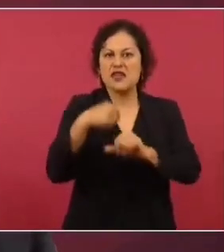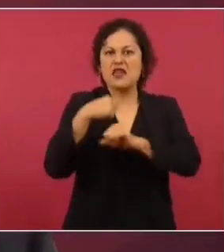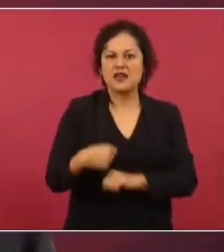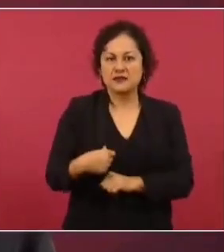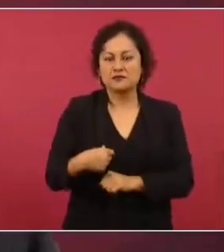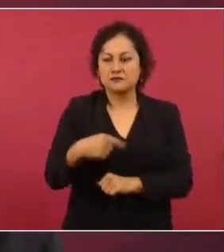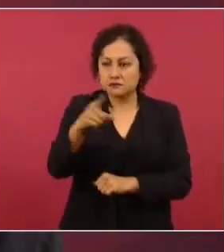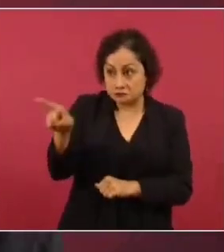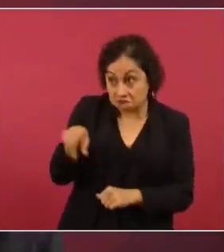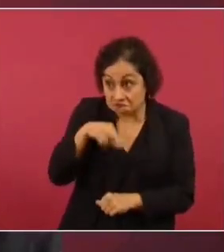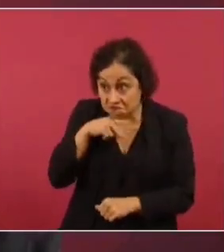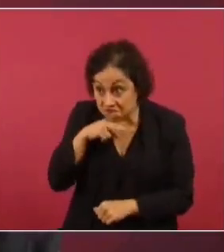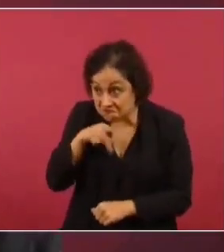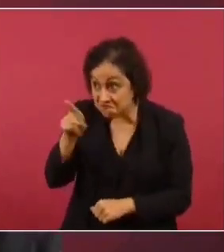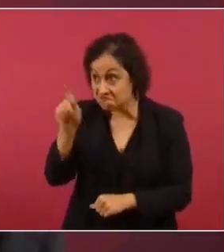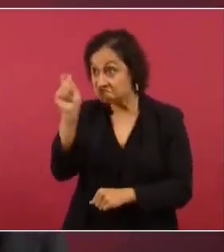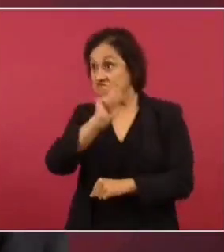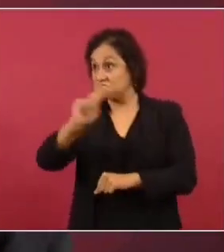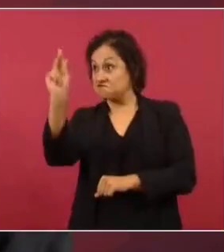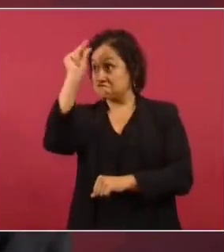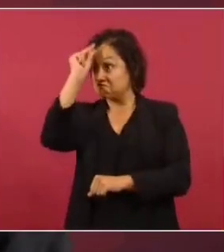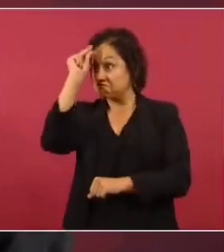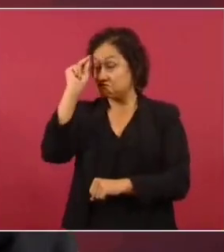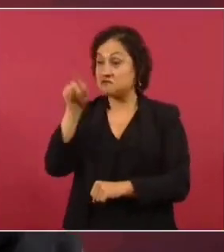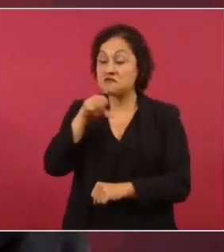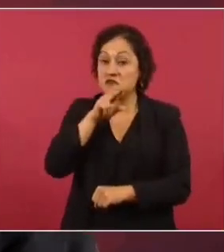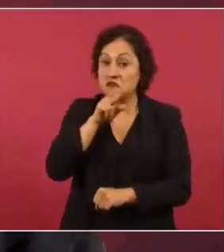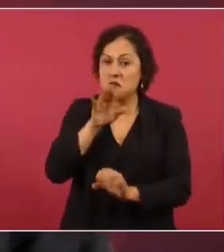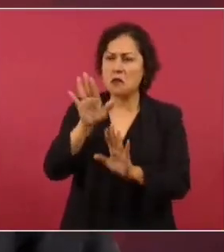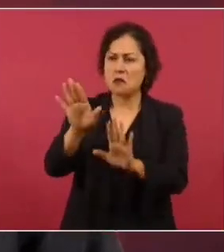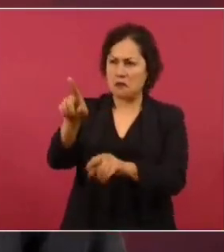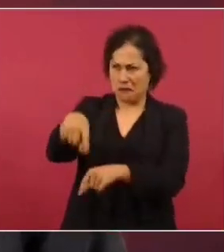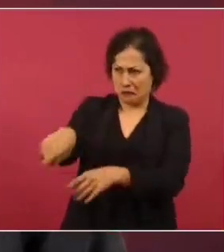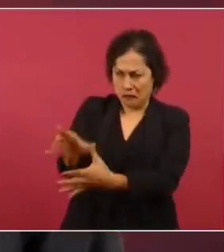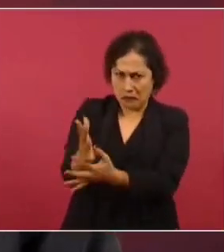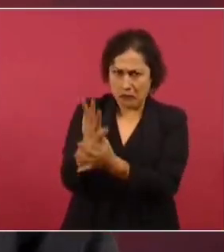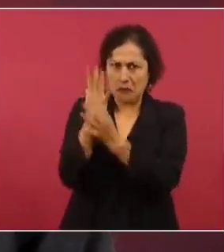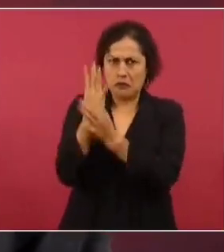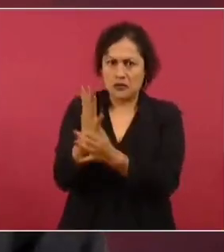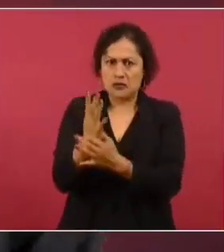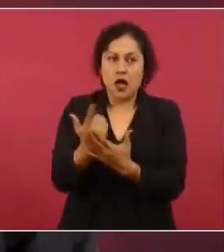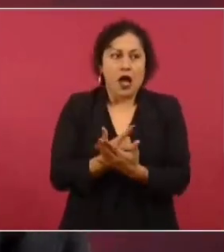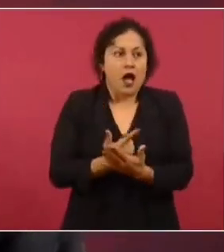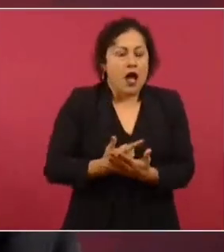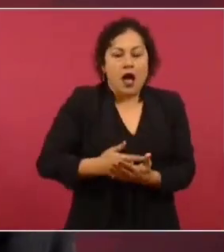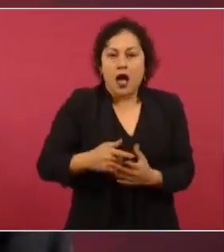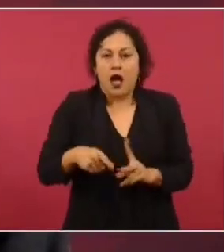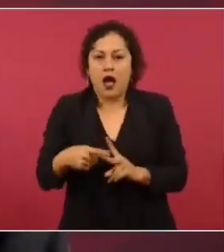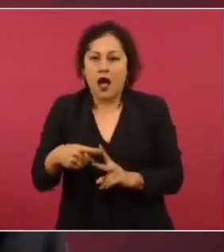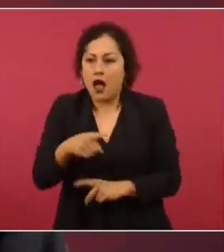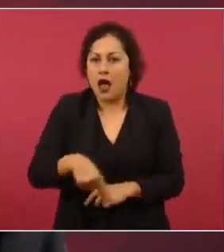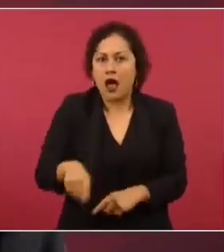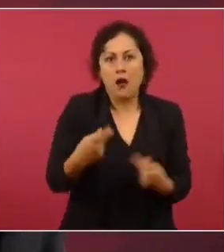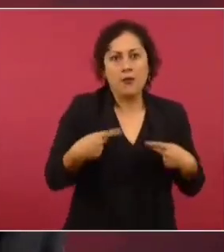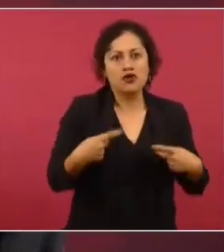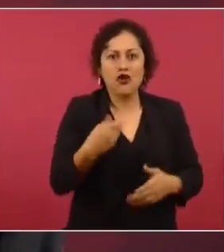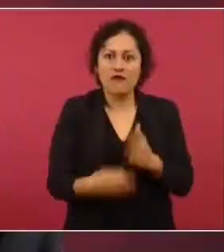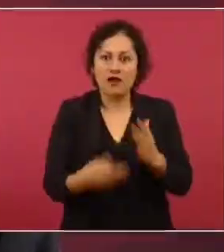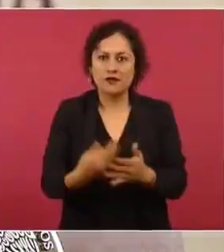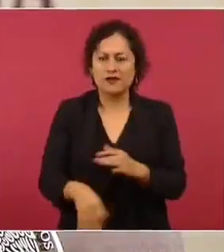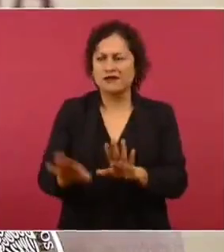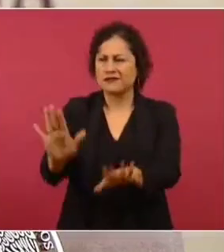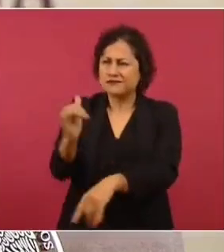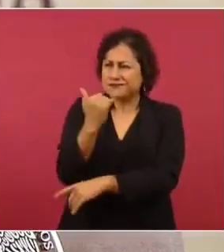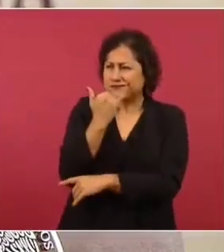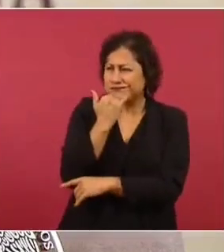académicos que ayer decían que ya no se iban a poder hacer conteos rápidos, porque esto es una mentira, porque el conteo rápido